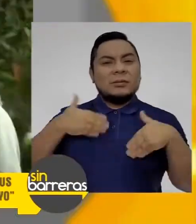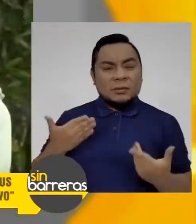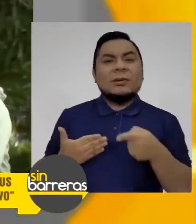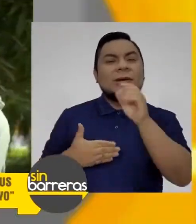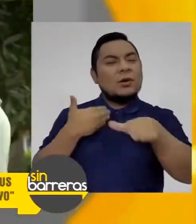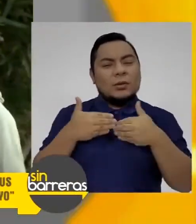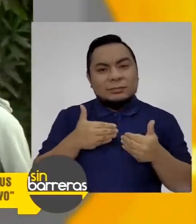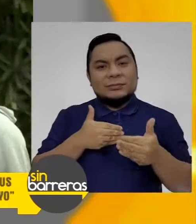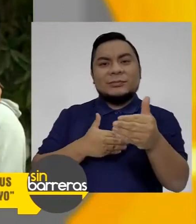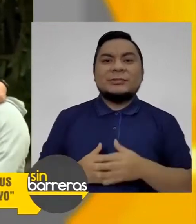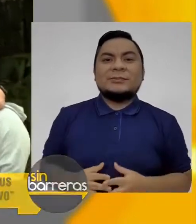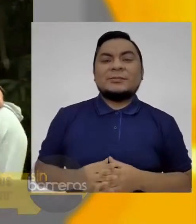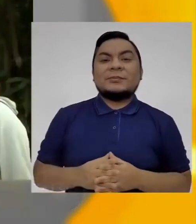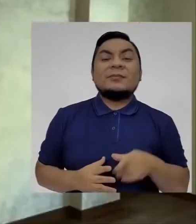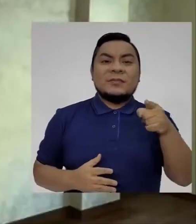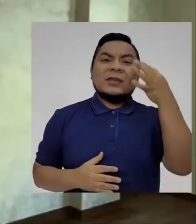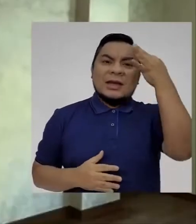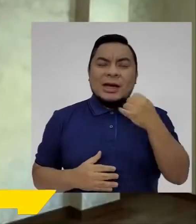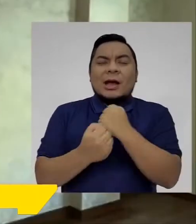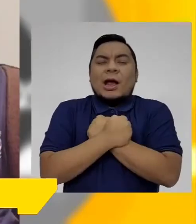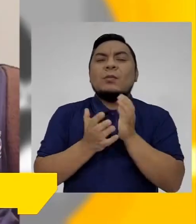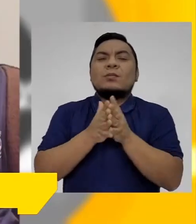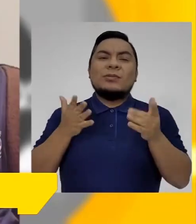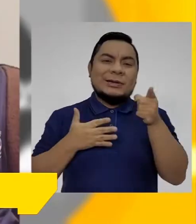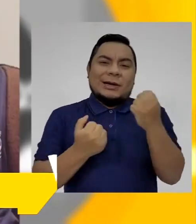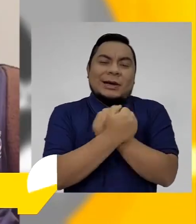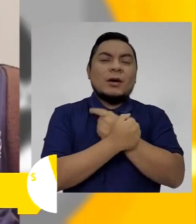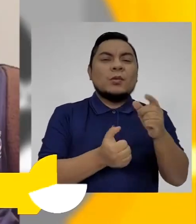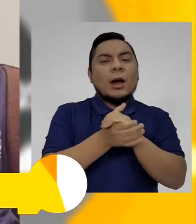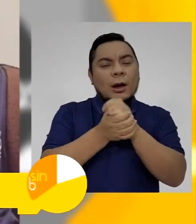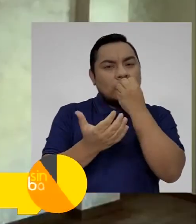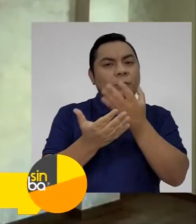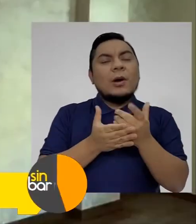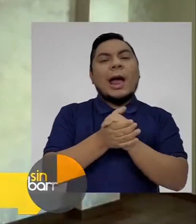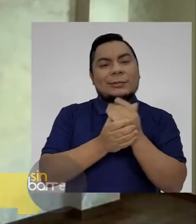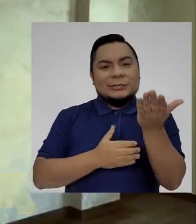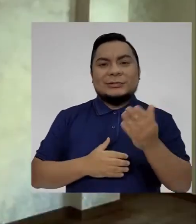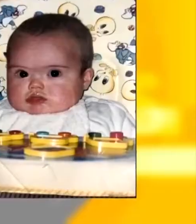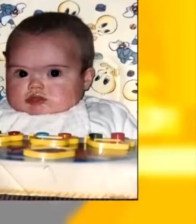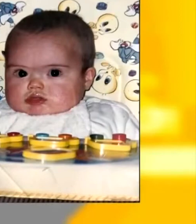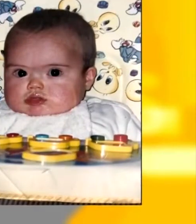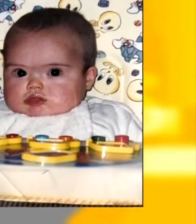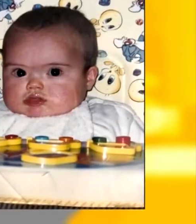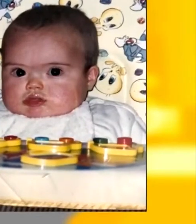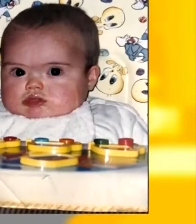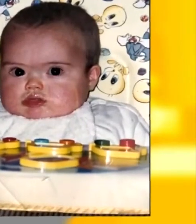alcanzar y que cuente con todo nuestro apoyo. Y que lo queremos, lo queremos muchísimo. Es un gran amigo, un gran compañero.